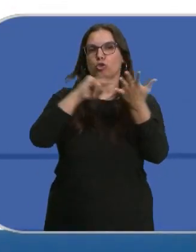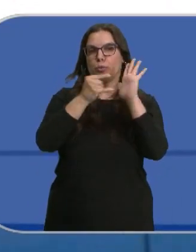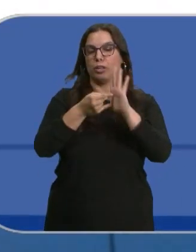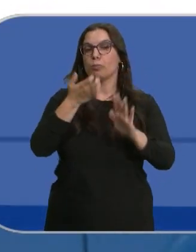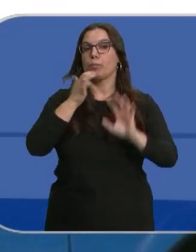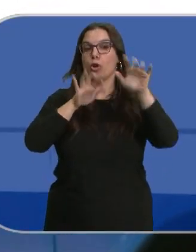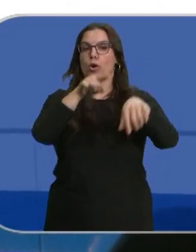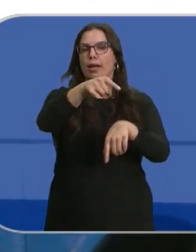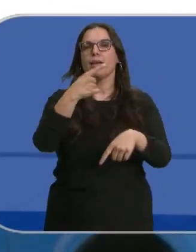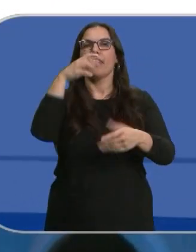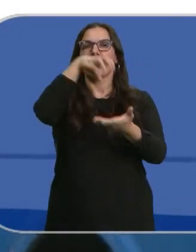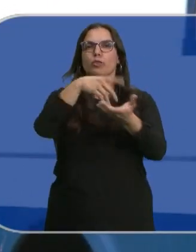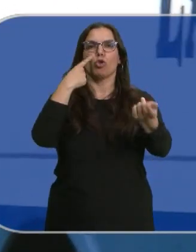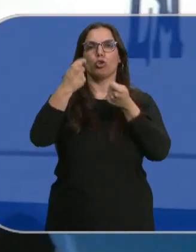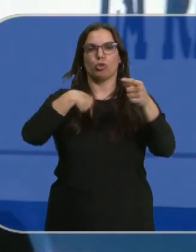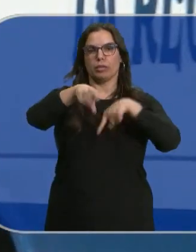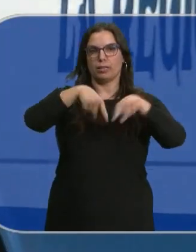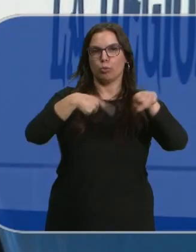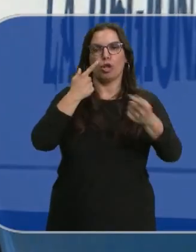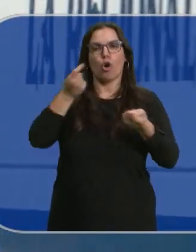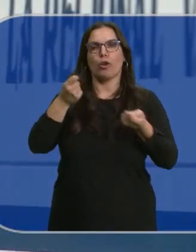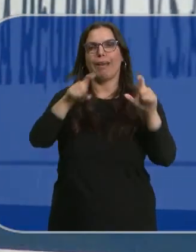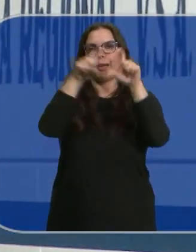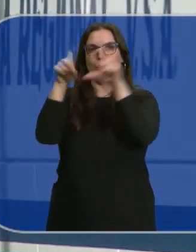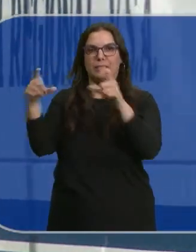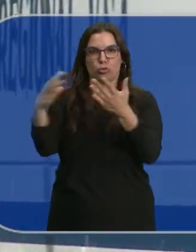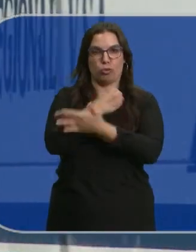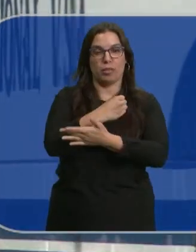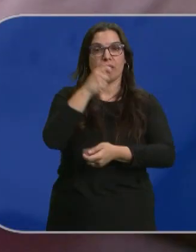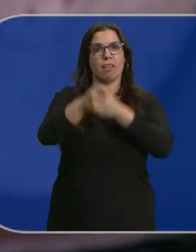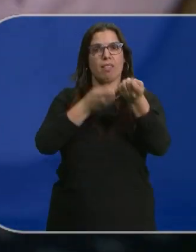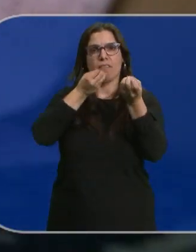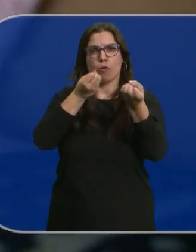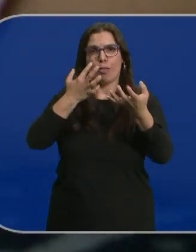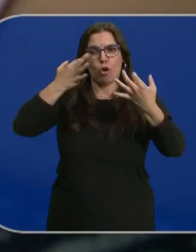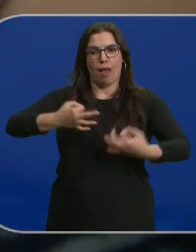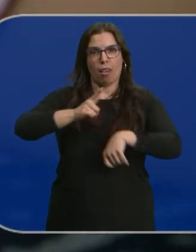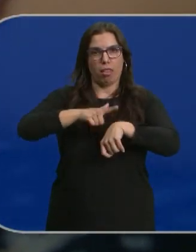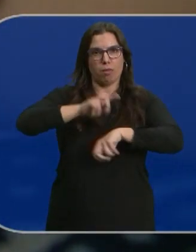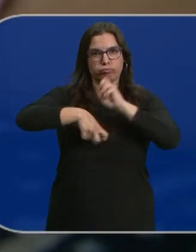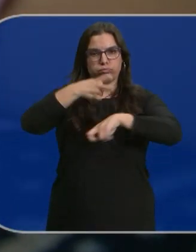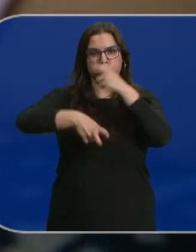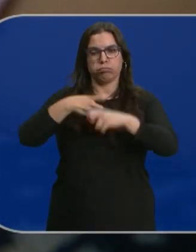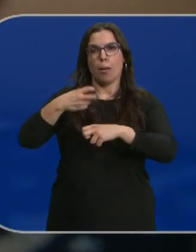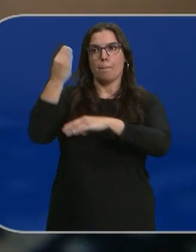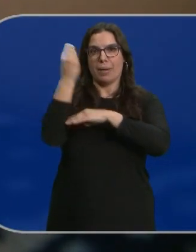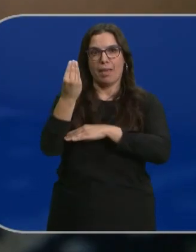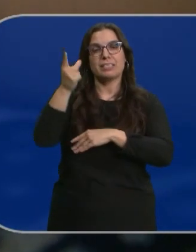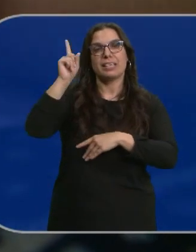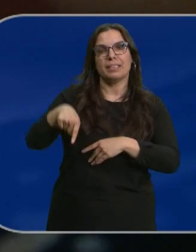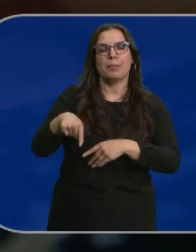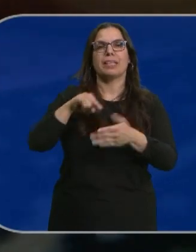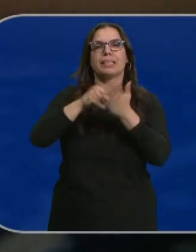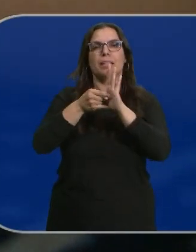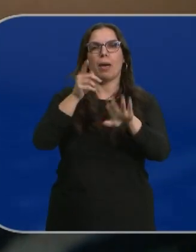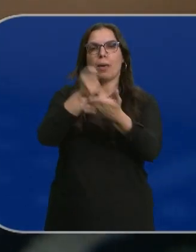en marcha un centro de control del transporte que va a coordinar a todas las empresas. Se facilitará información en tiempo real, en las paradas y en medios de pago de